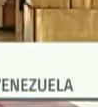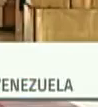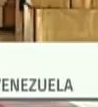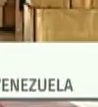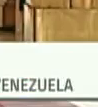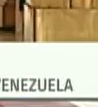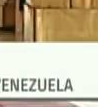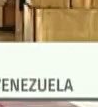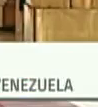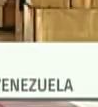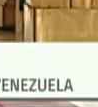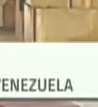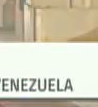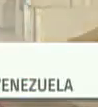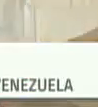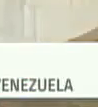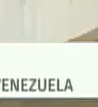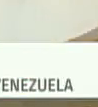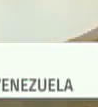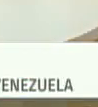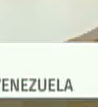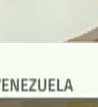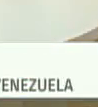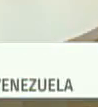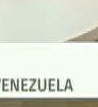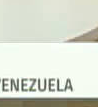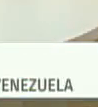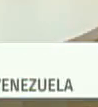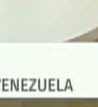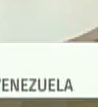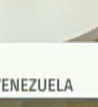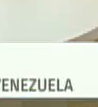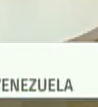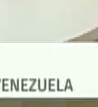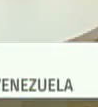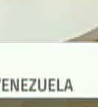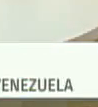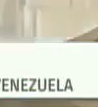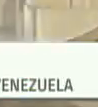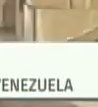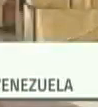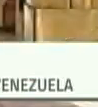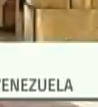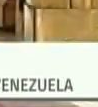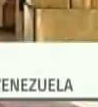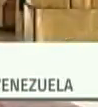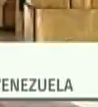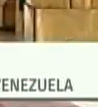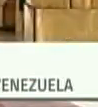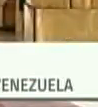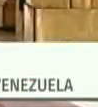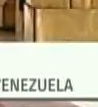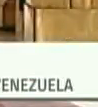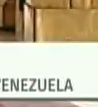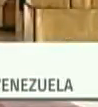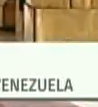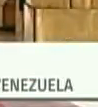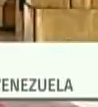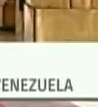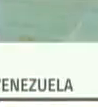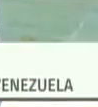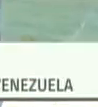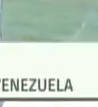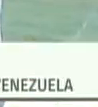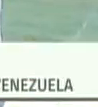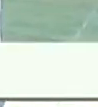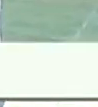Prevención del COVID-19. Hoy nos acompaña especialmente el Ministro del Trabajo, licenciado